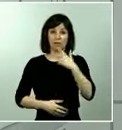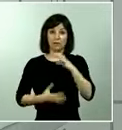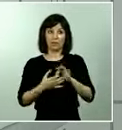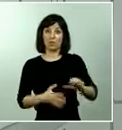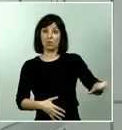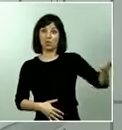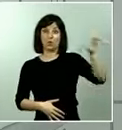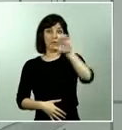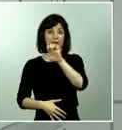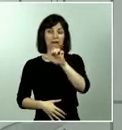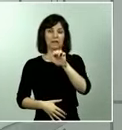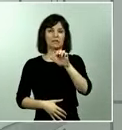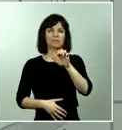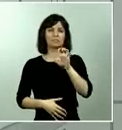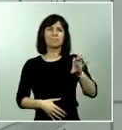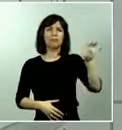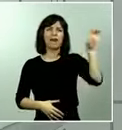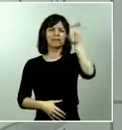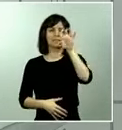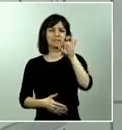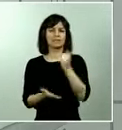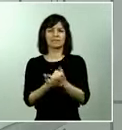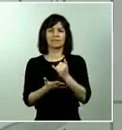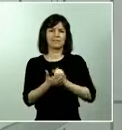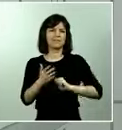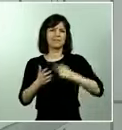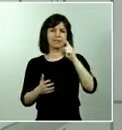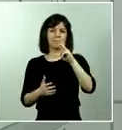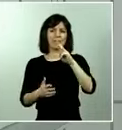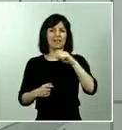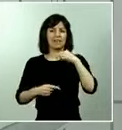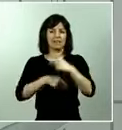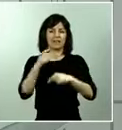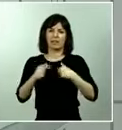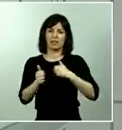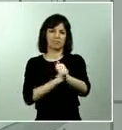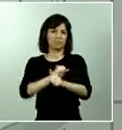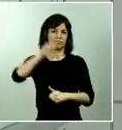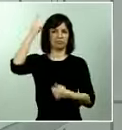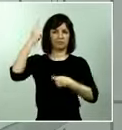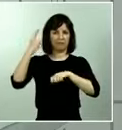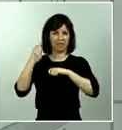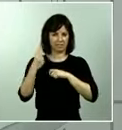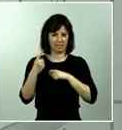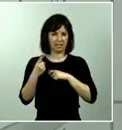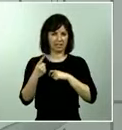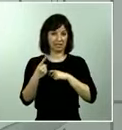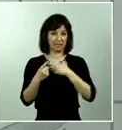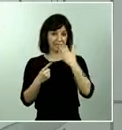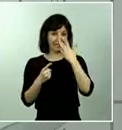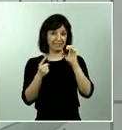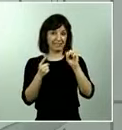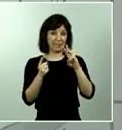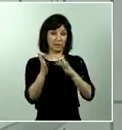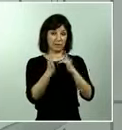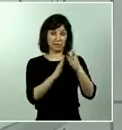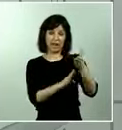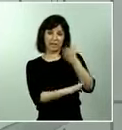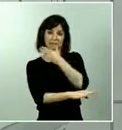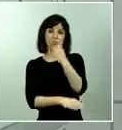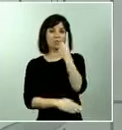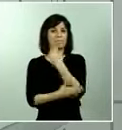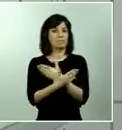PCRs de promedio cada día en conjunto hemos realizado hasta el 13 de abril casi un millón de PCRs 960.000